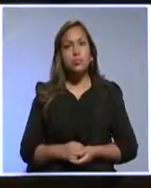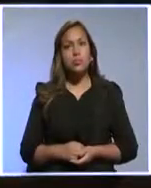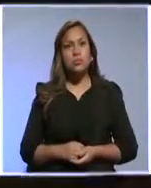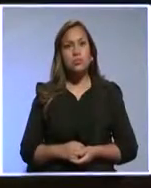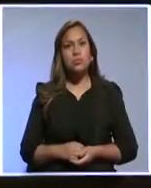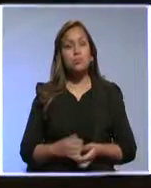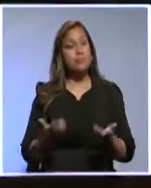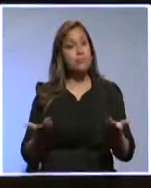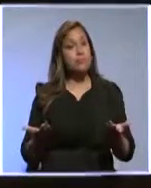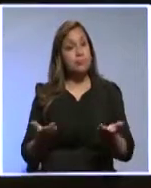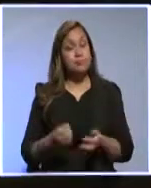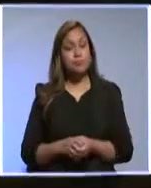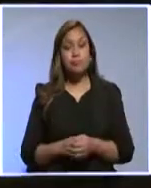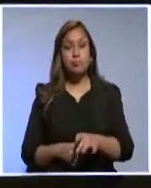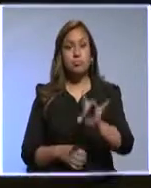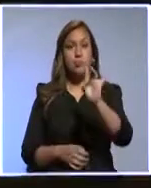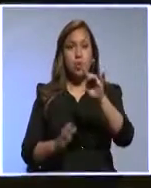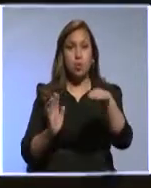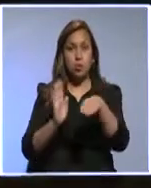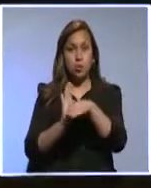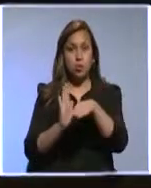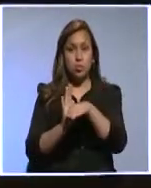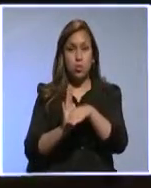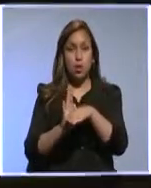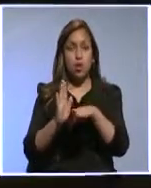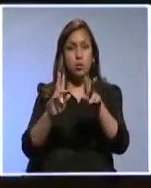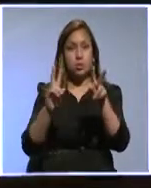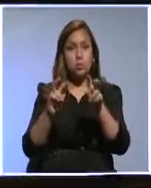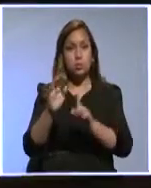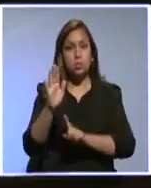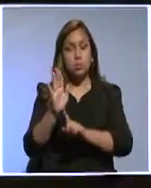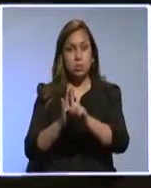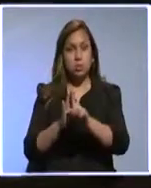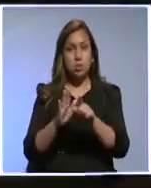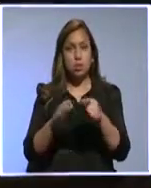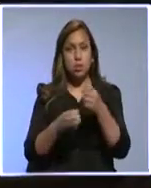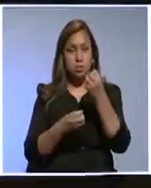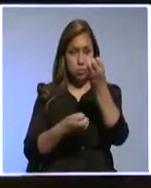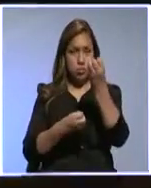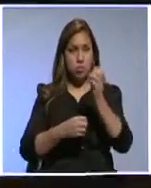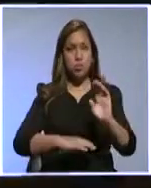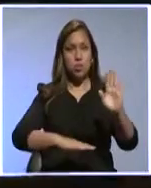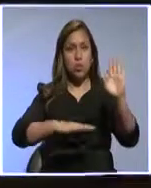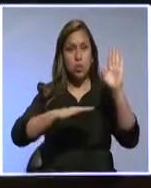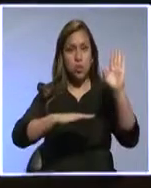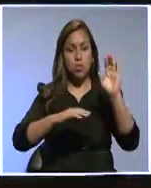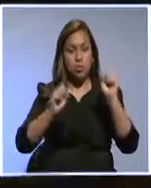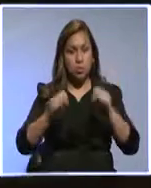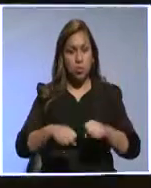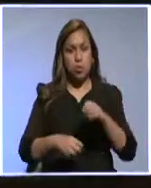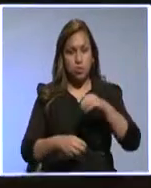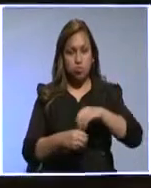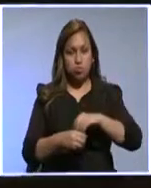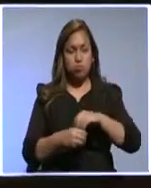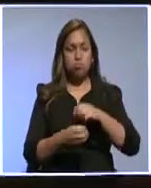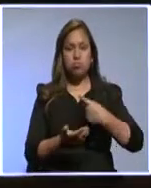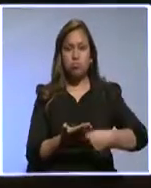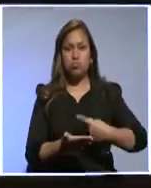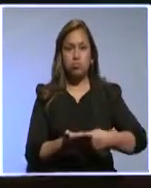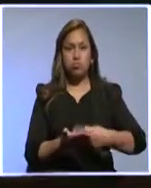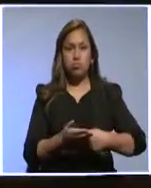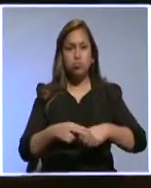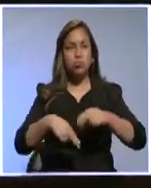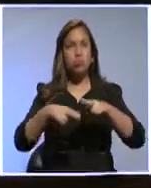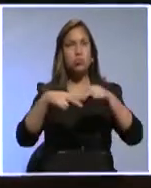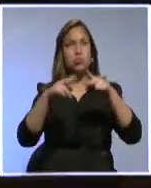Al menos ocho bancos multilaterales de desarrollo expresaron su compromiso para promover la urbanización equitativa, sostenible